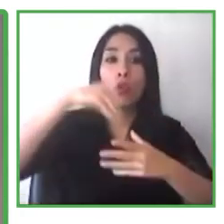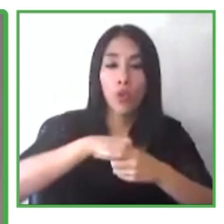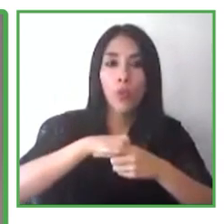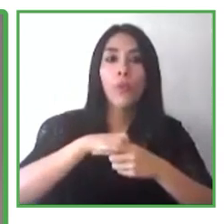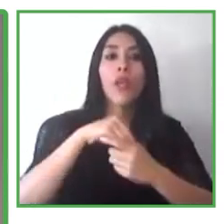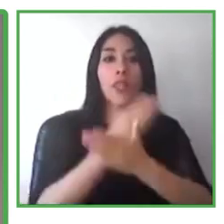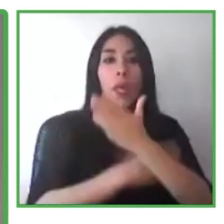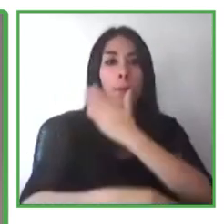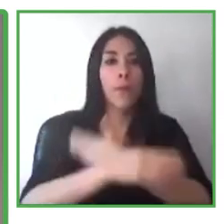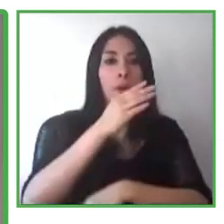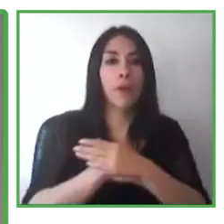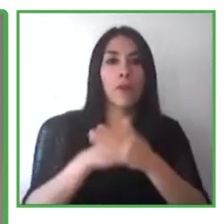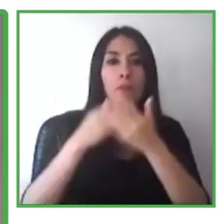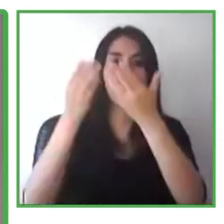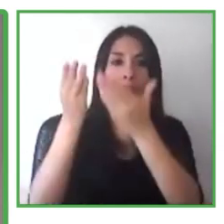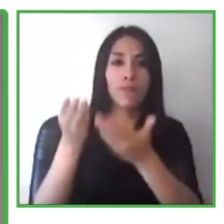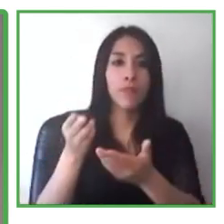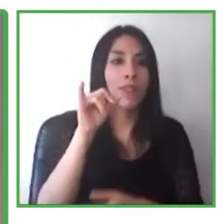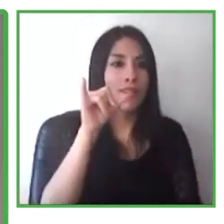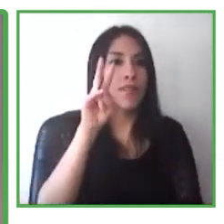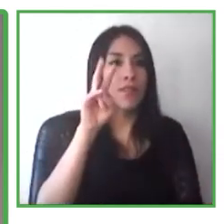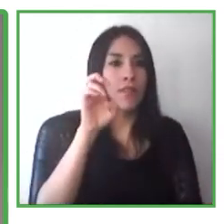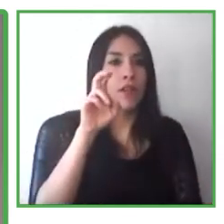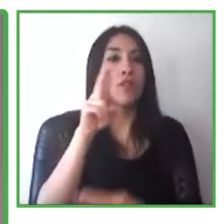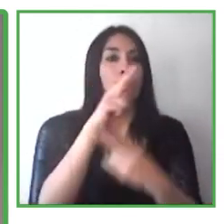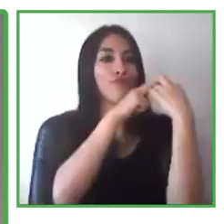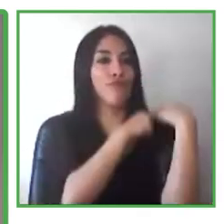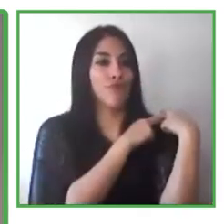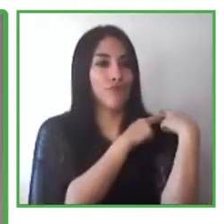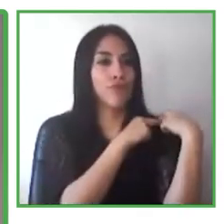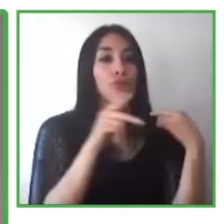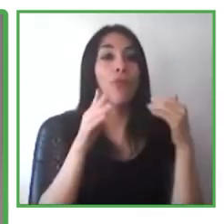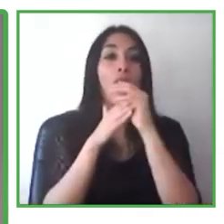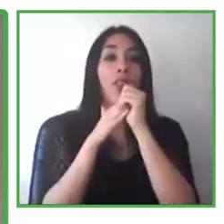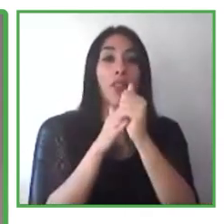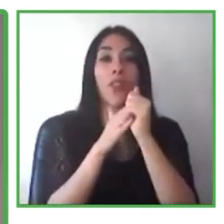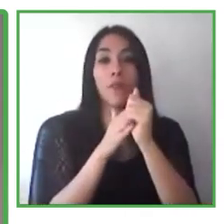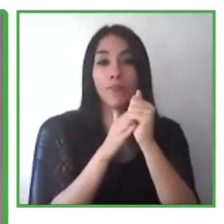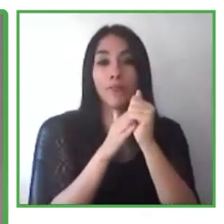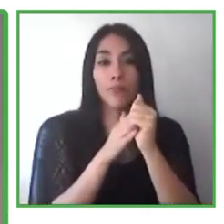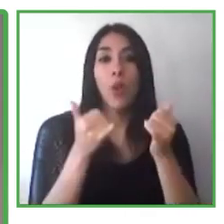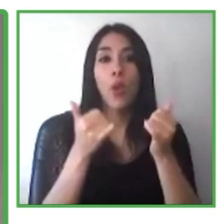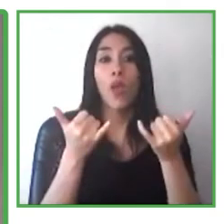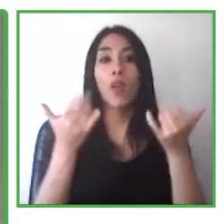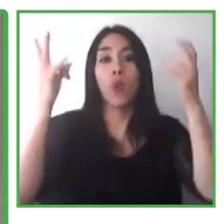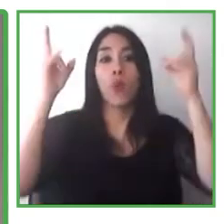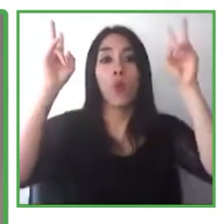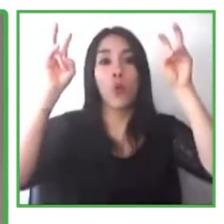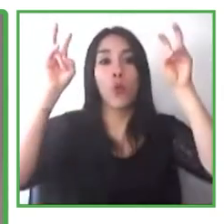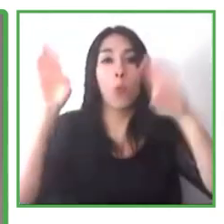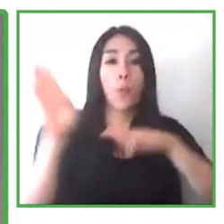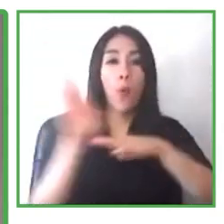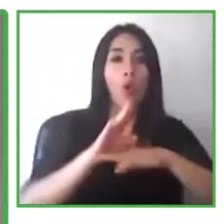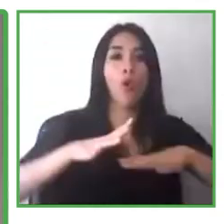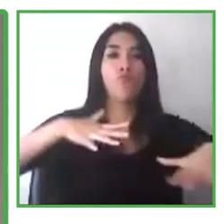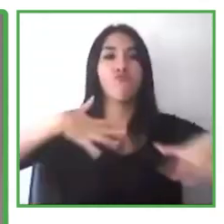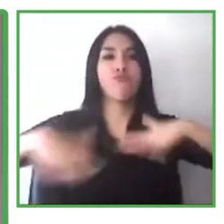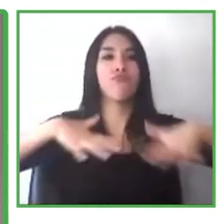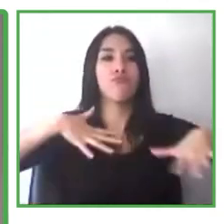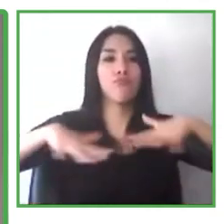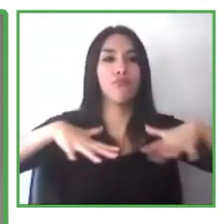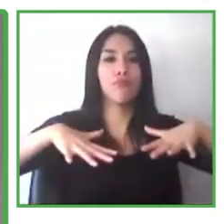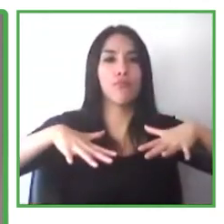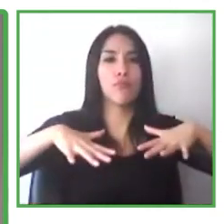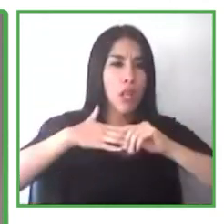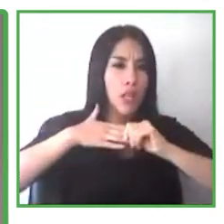en IBM que ha liderado la empresa y ha provisto este tipo de liderazgo global. Él